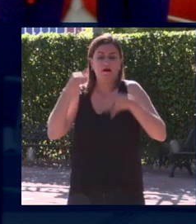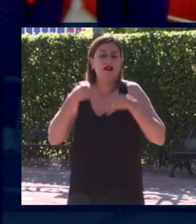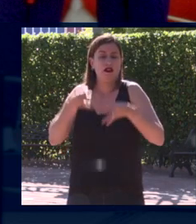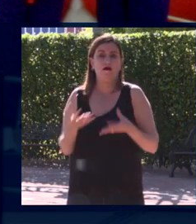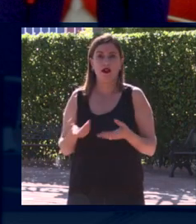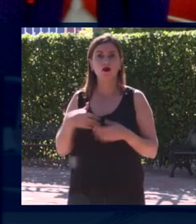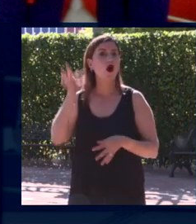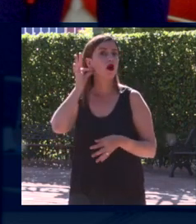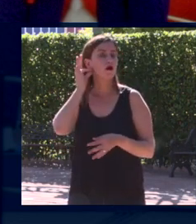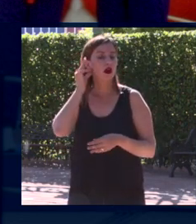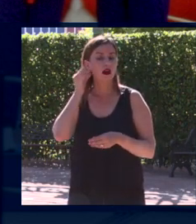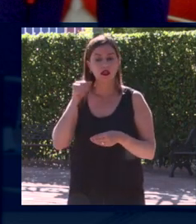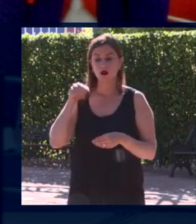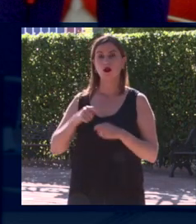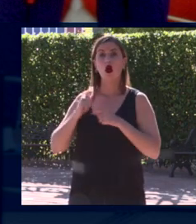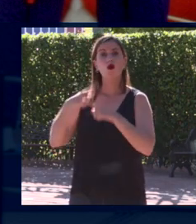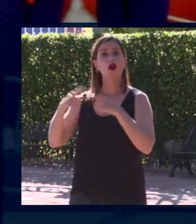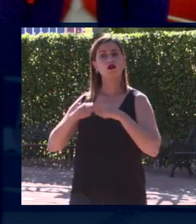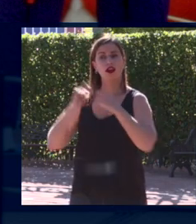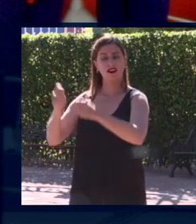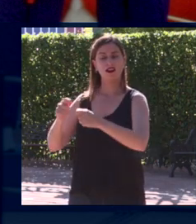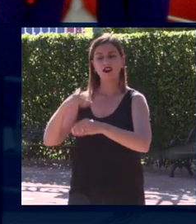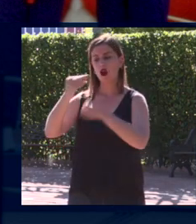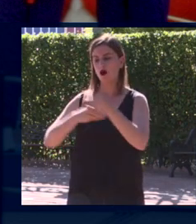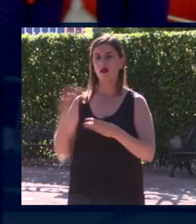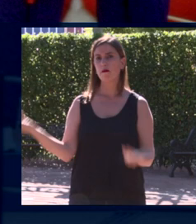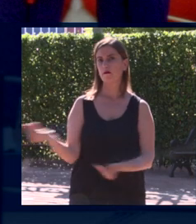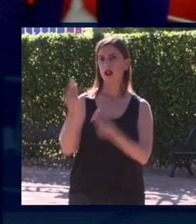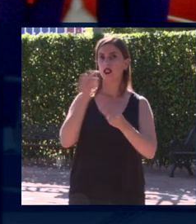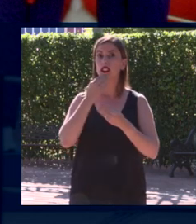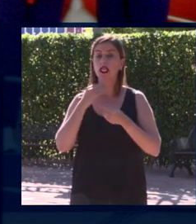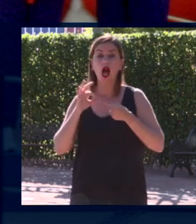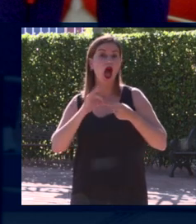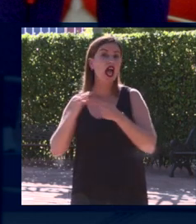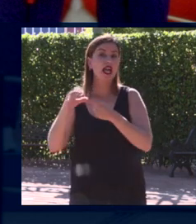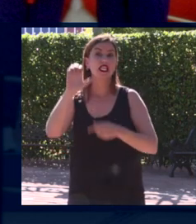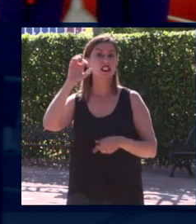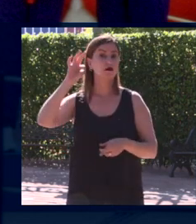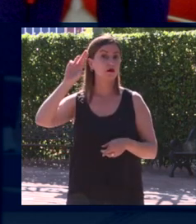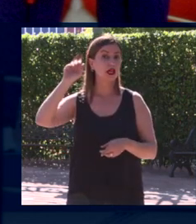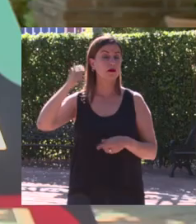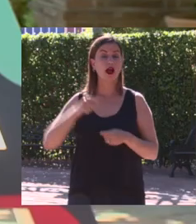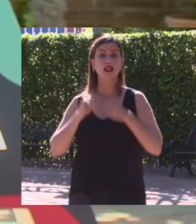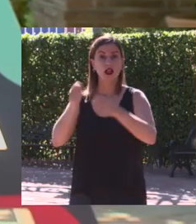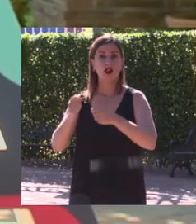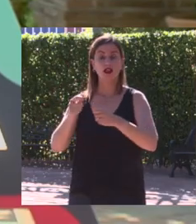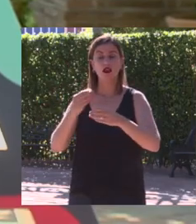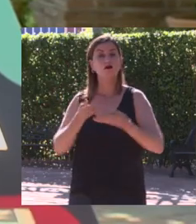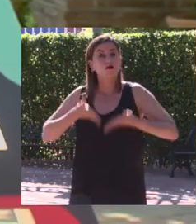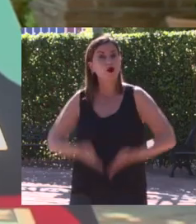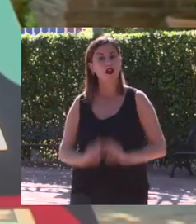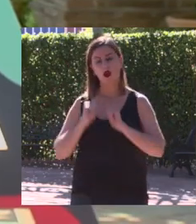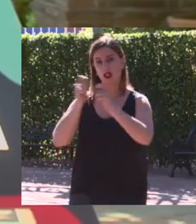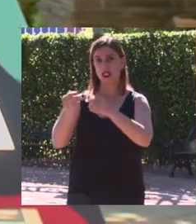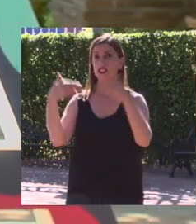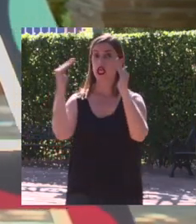que le des a una mujer ella lo hará mejor si le das un esperma te dará un hijo si le das una casa